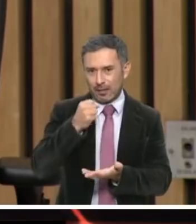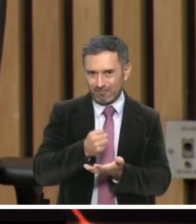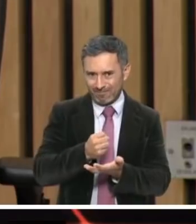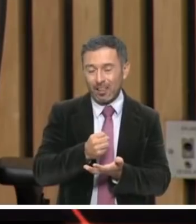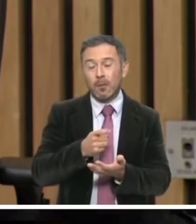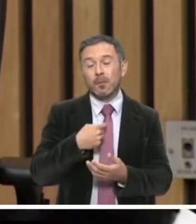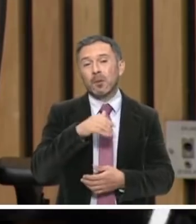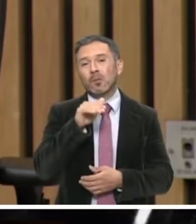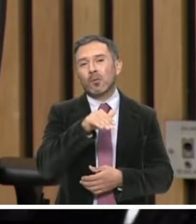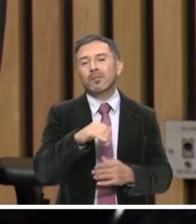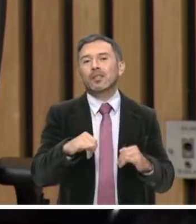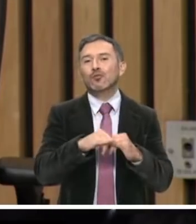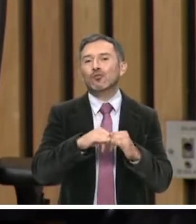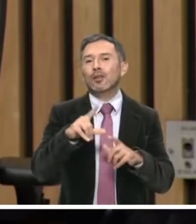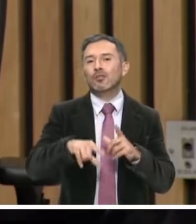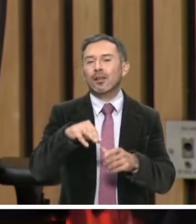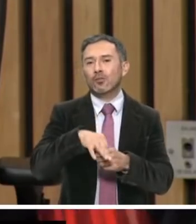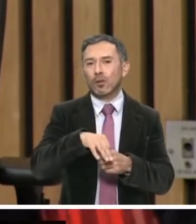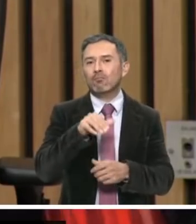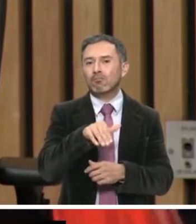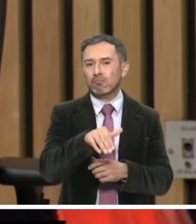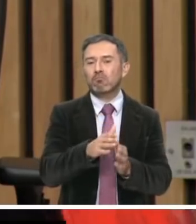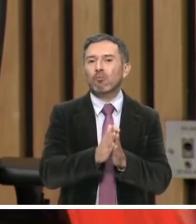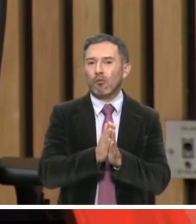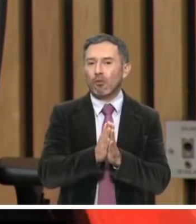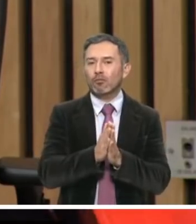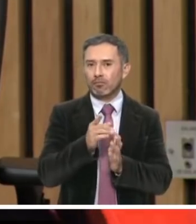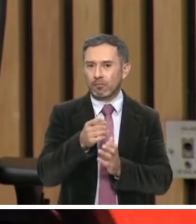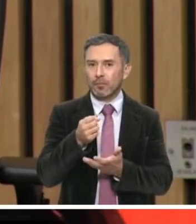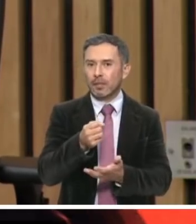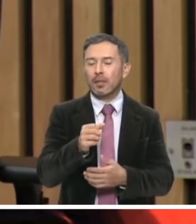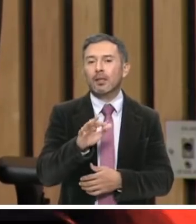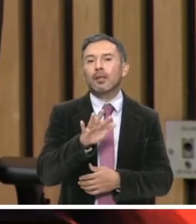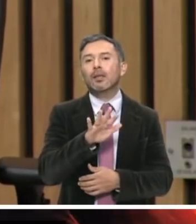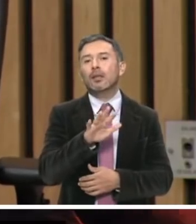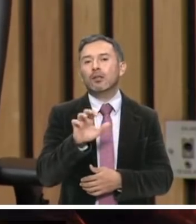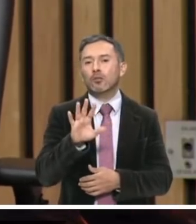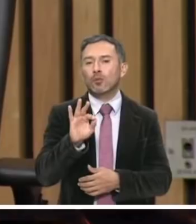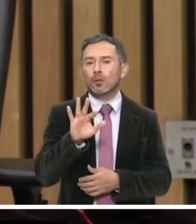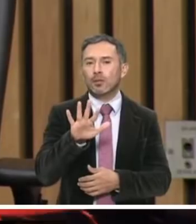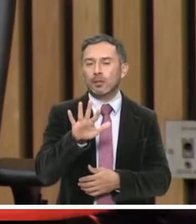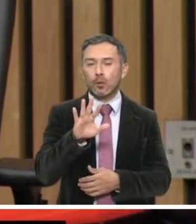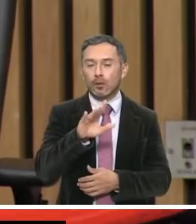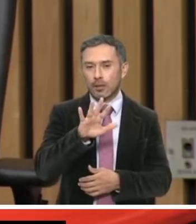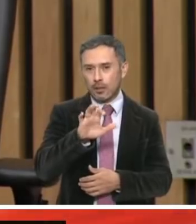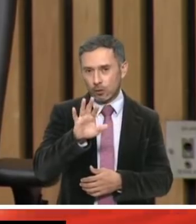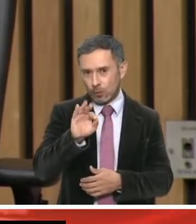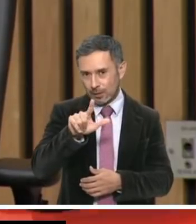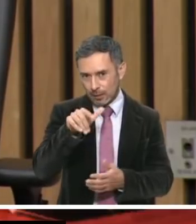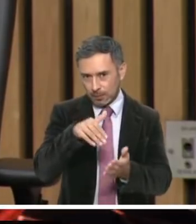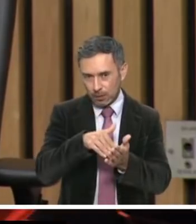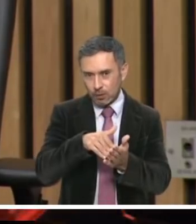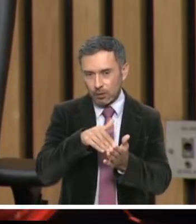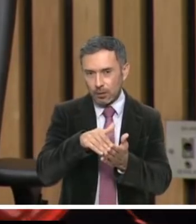Nacional Electoral reciba los 547 millones 720